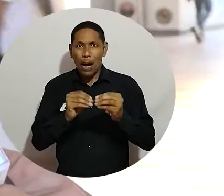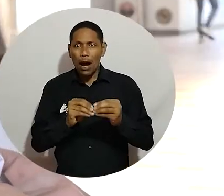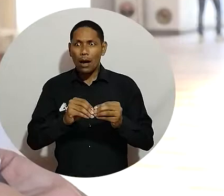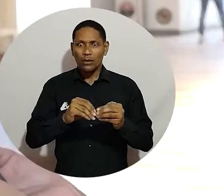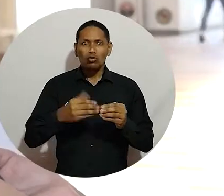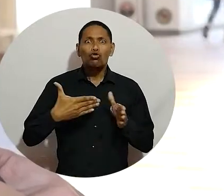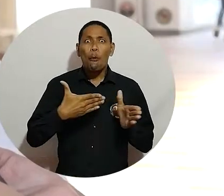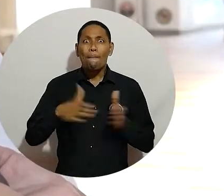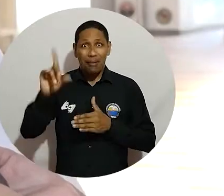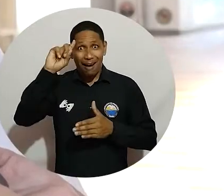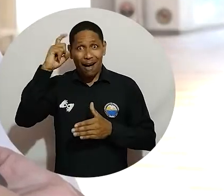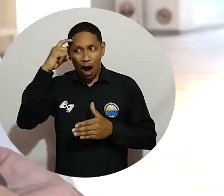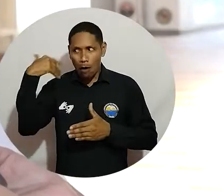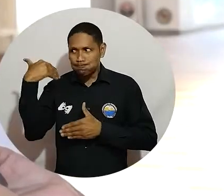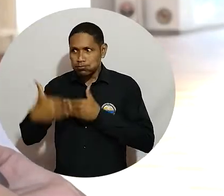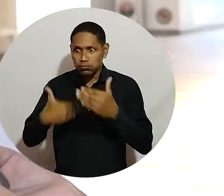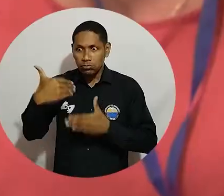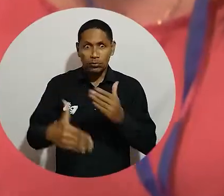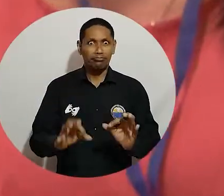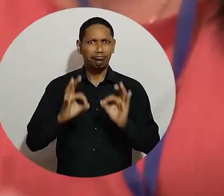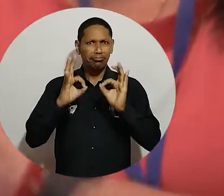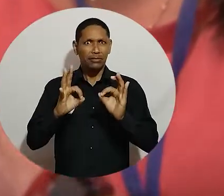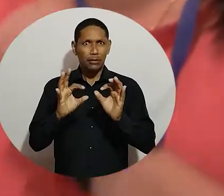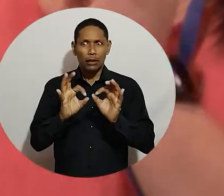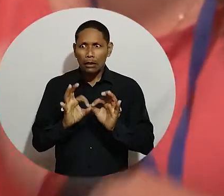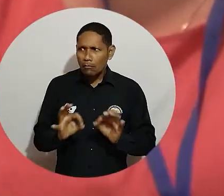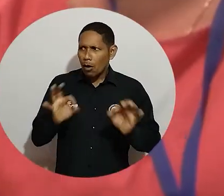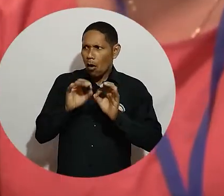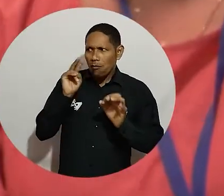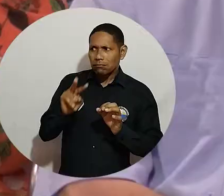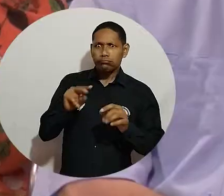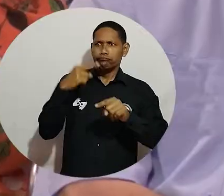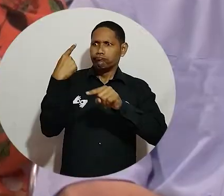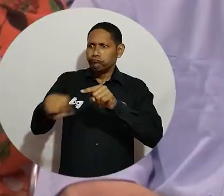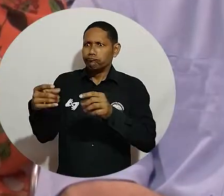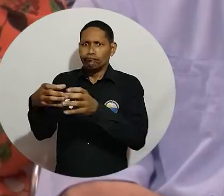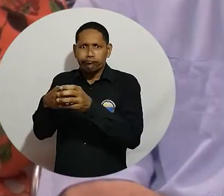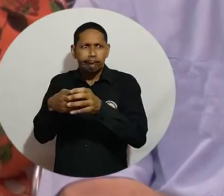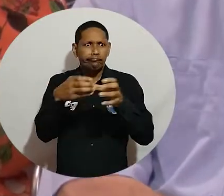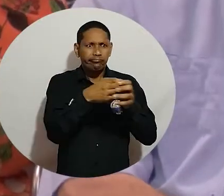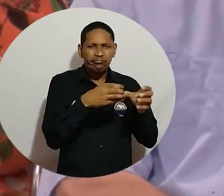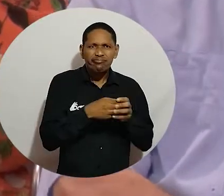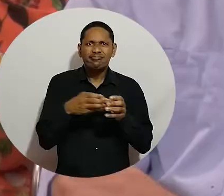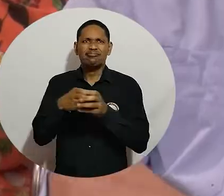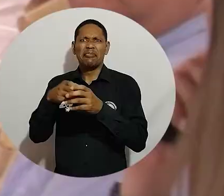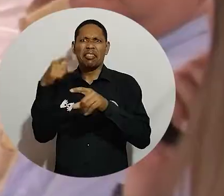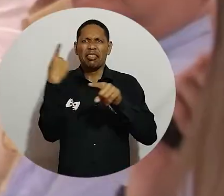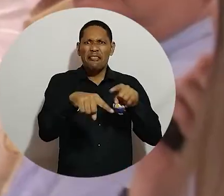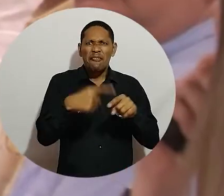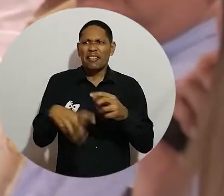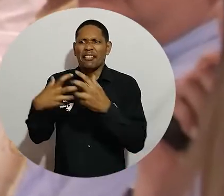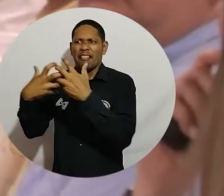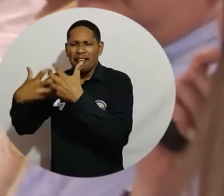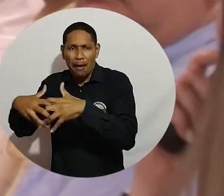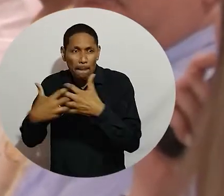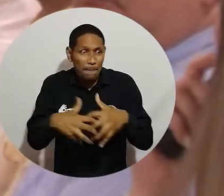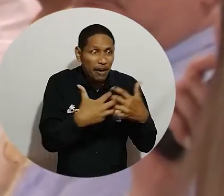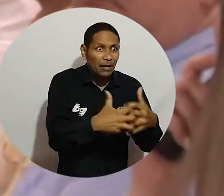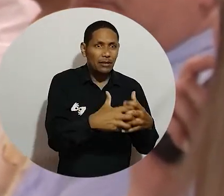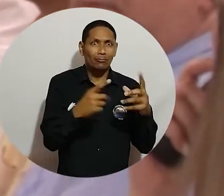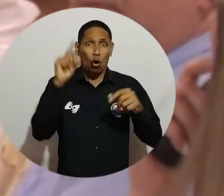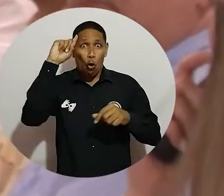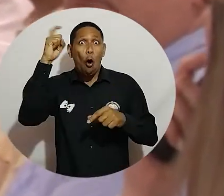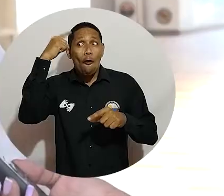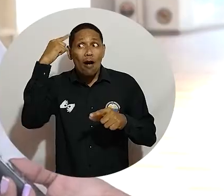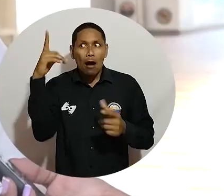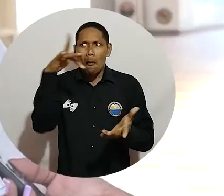y de acuerdo también con nuestro plan de gobierno. Es importante ver cómo convergieron diferentes sectores de la sociedad civil, de nuestros